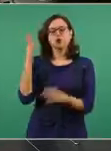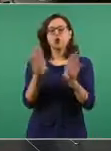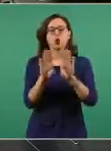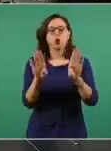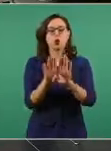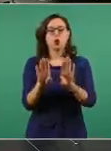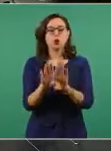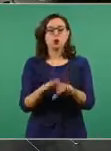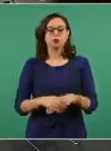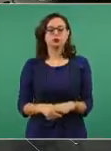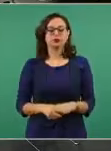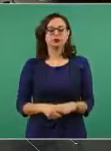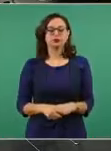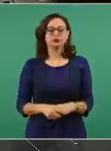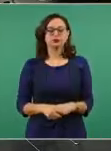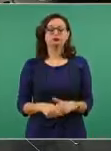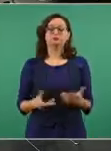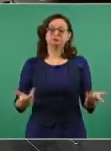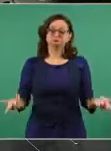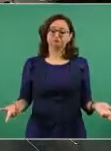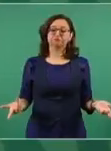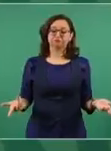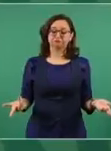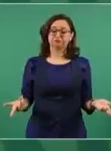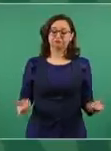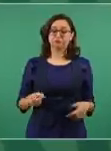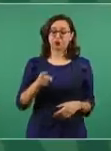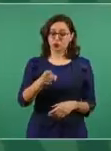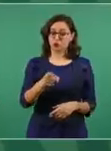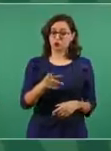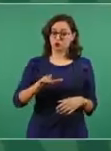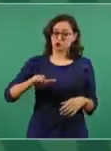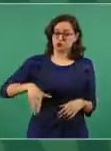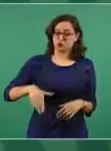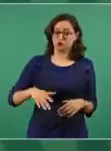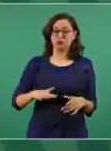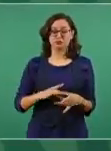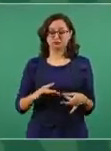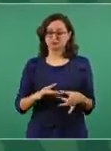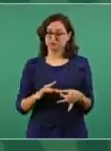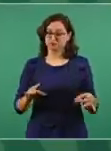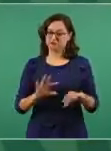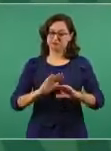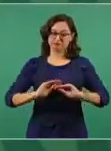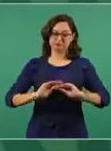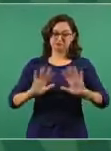En efecto, nuestra política exterior nos